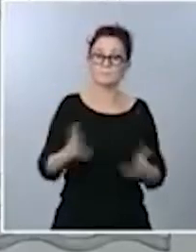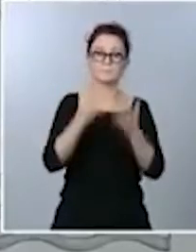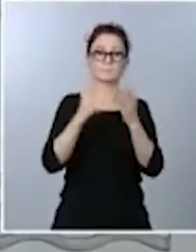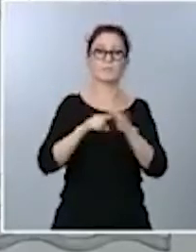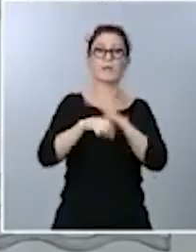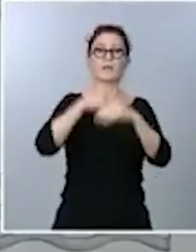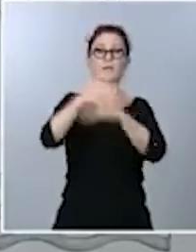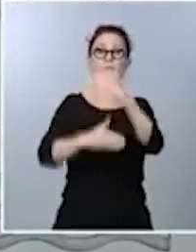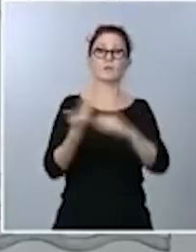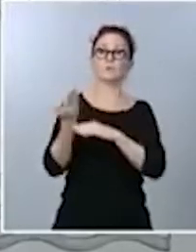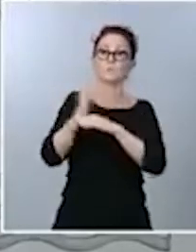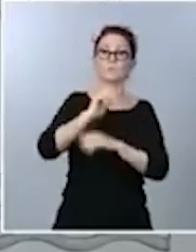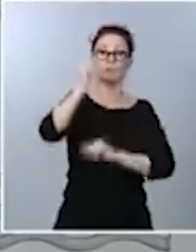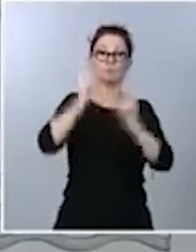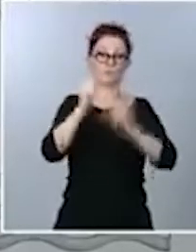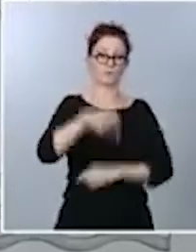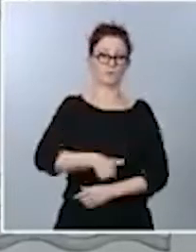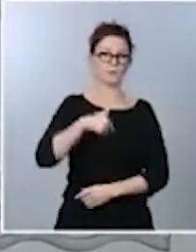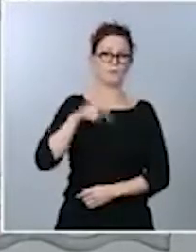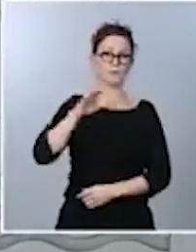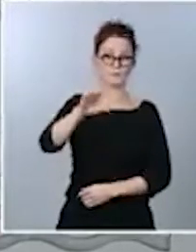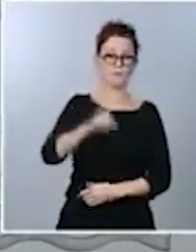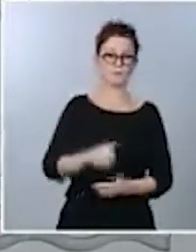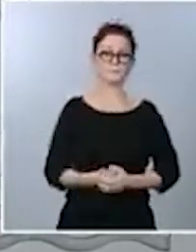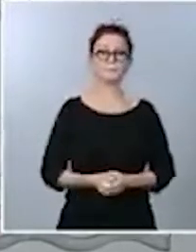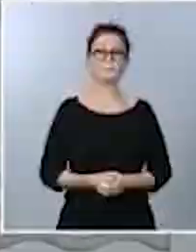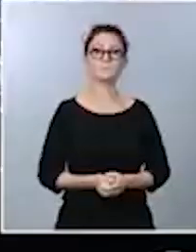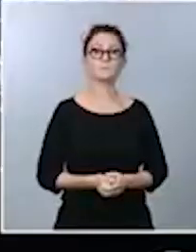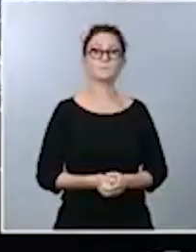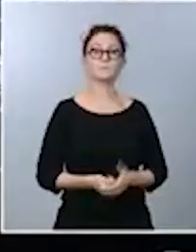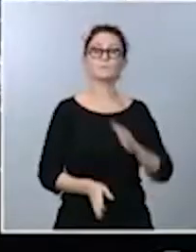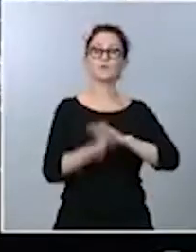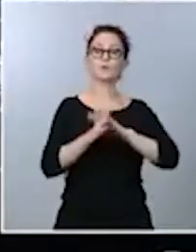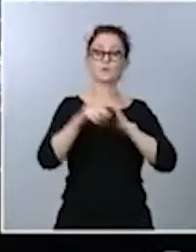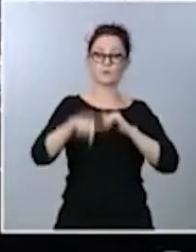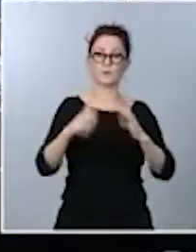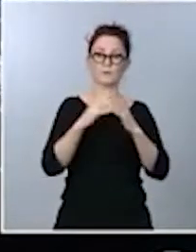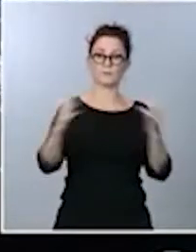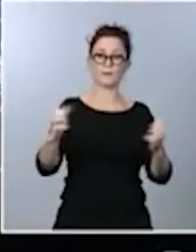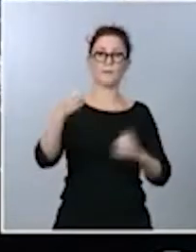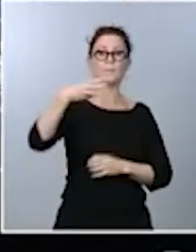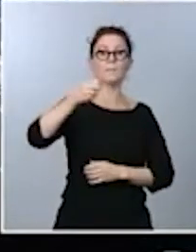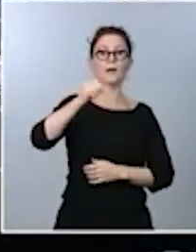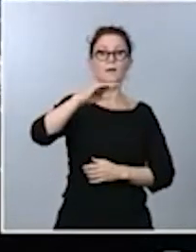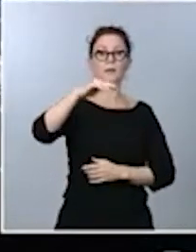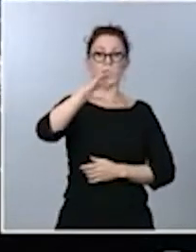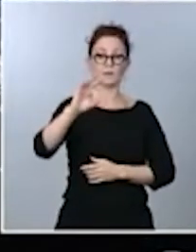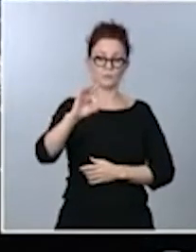presupuestos generales del Estado. Seguimos en la sala. a preguntar Mariano, Mariano Alonso, del Español.